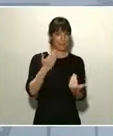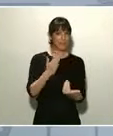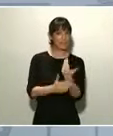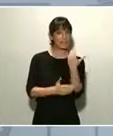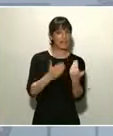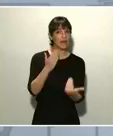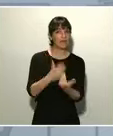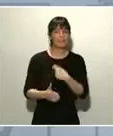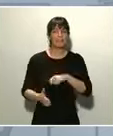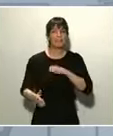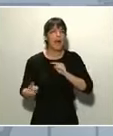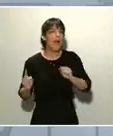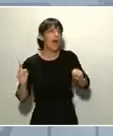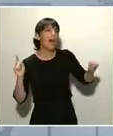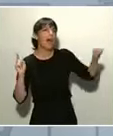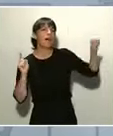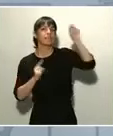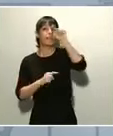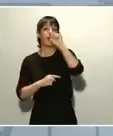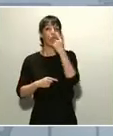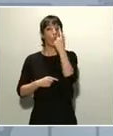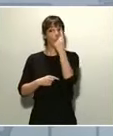España son de 15.000 a 20.000